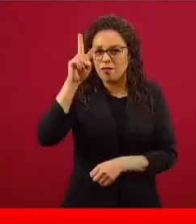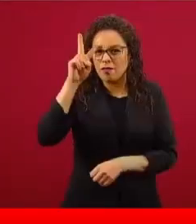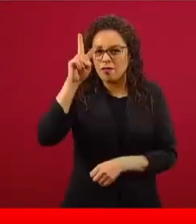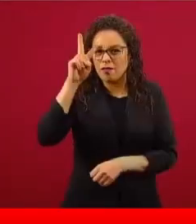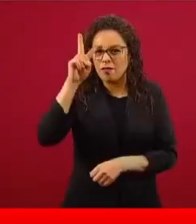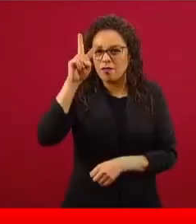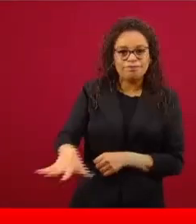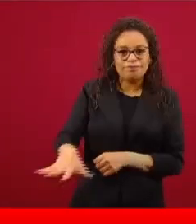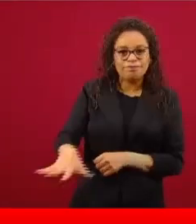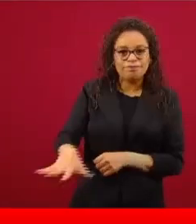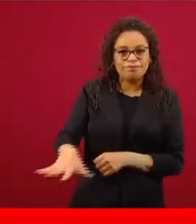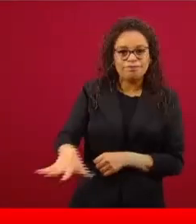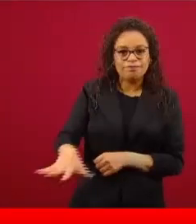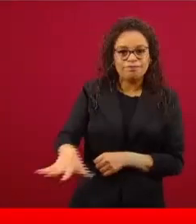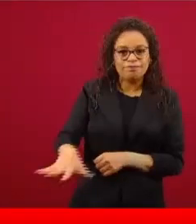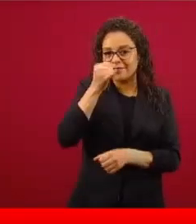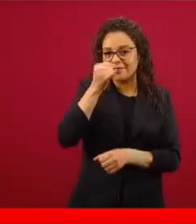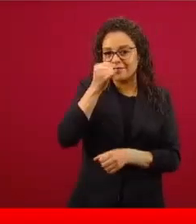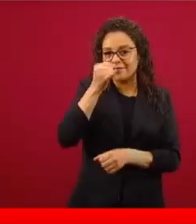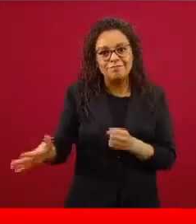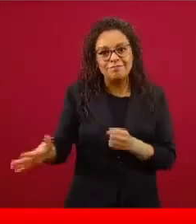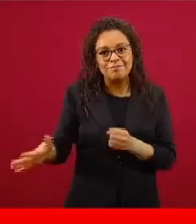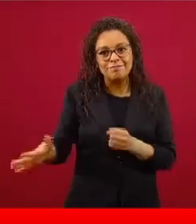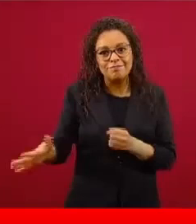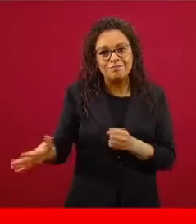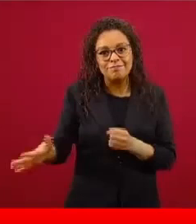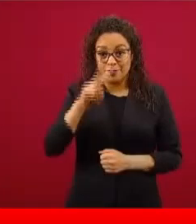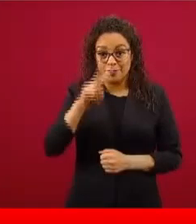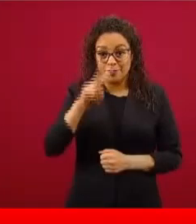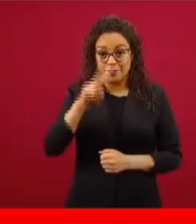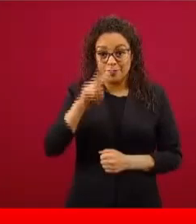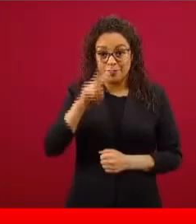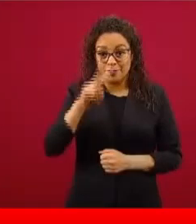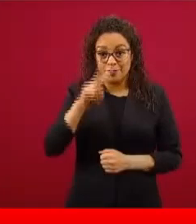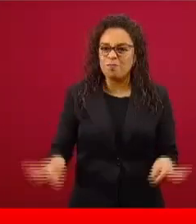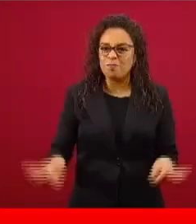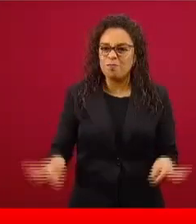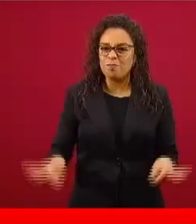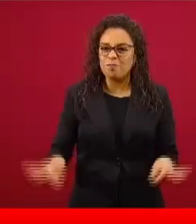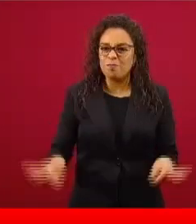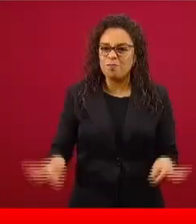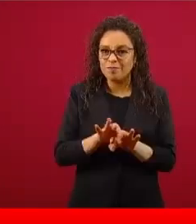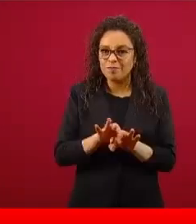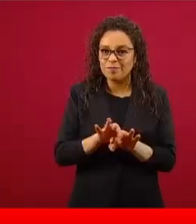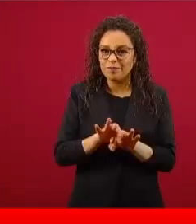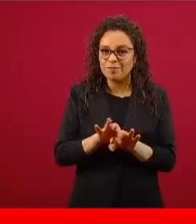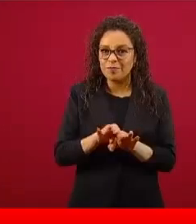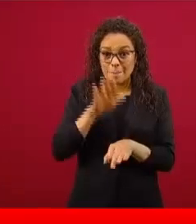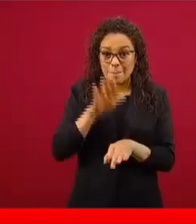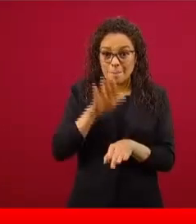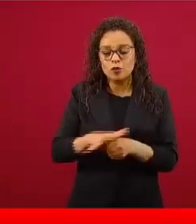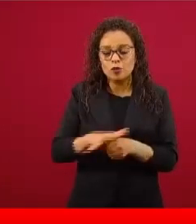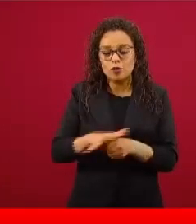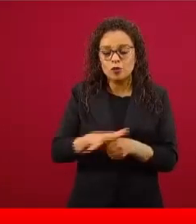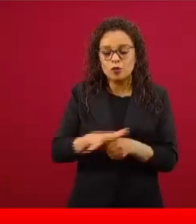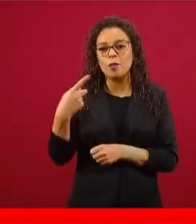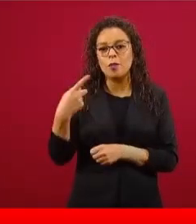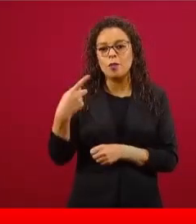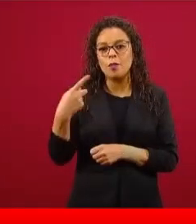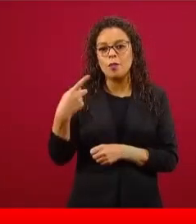el tema es que se viralice, que se comparte de una manera mucho más rápida.